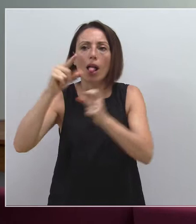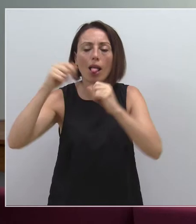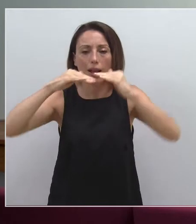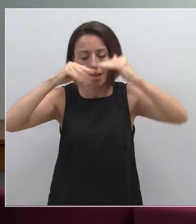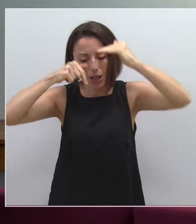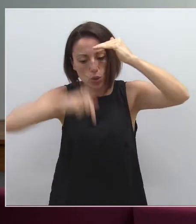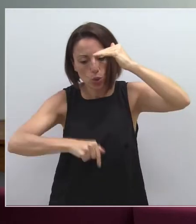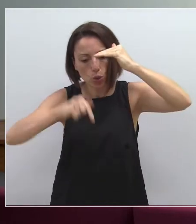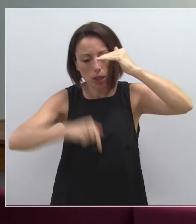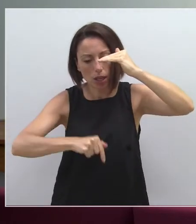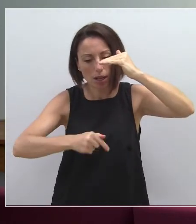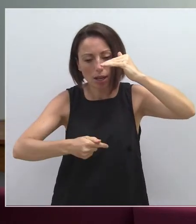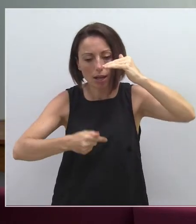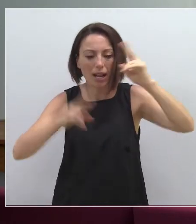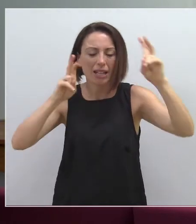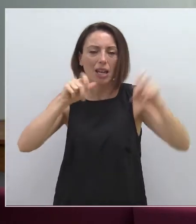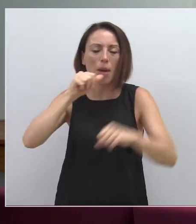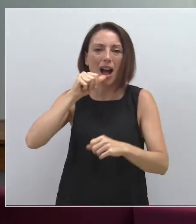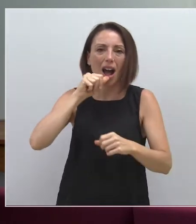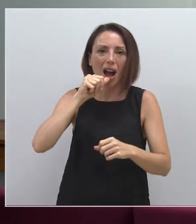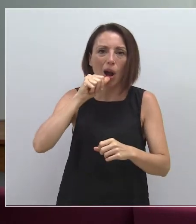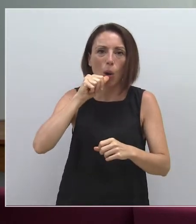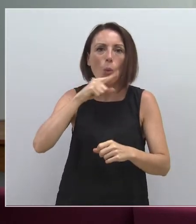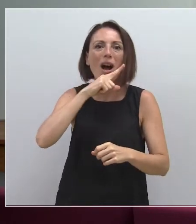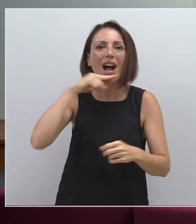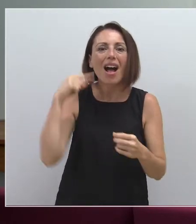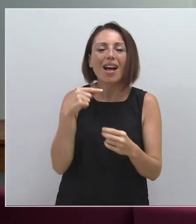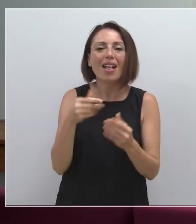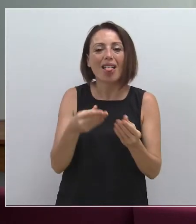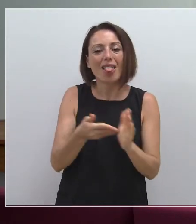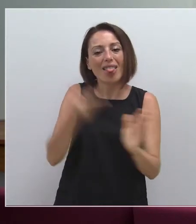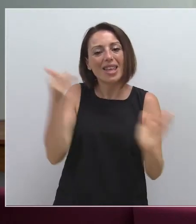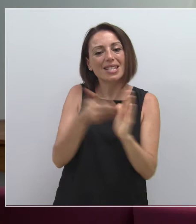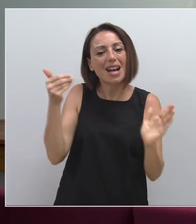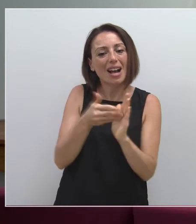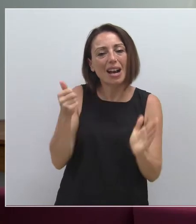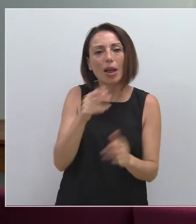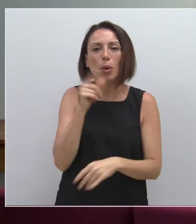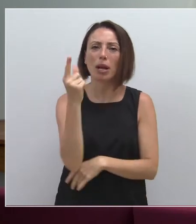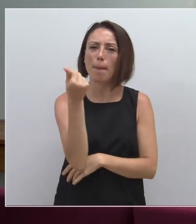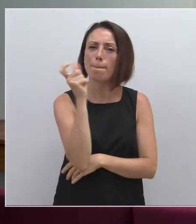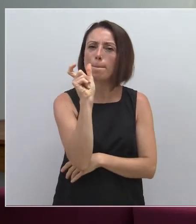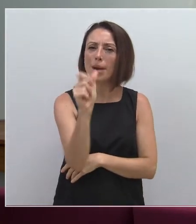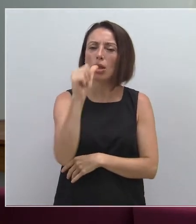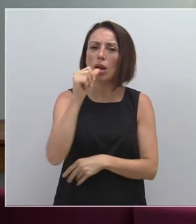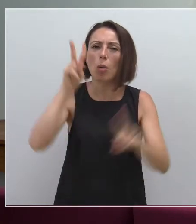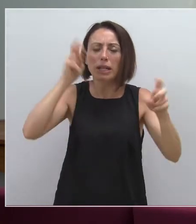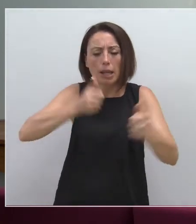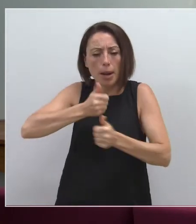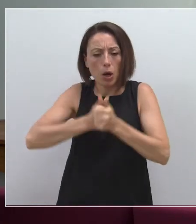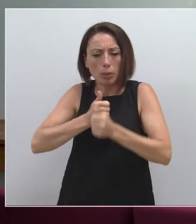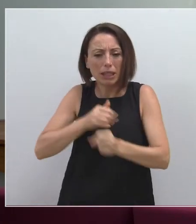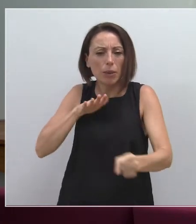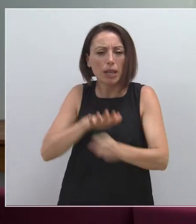por el agua desalada. Dado que el precio del agua es un factor clave para la competitividad del campo. ¿Qué le